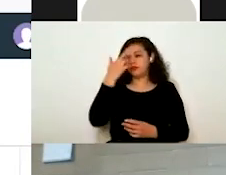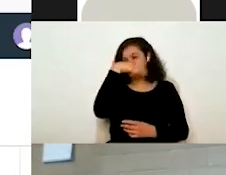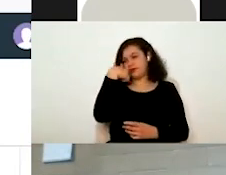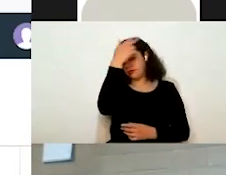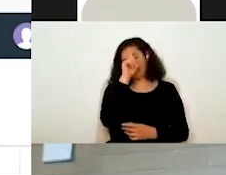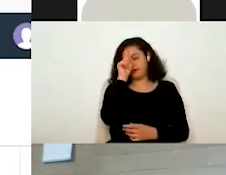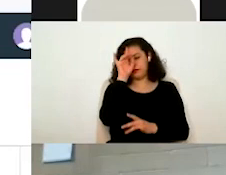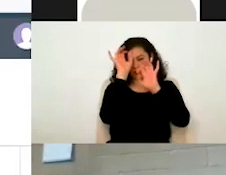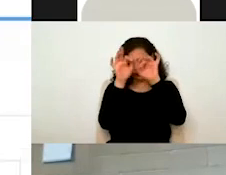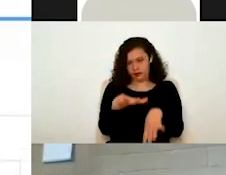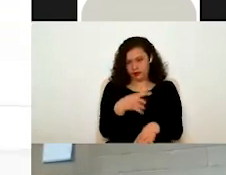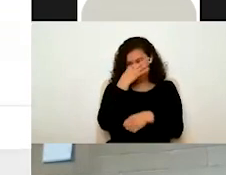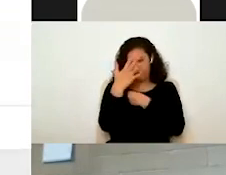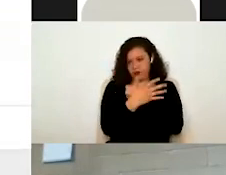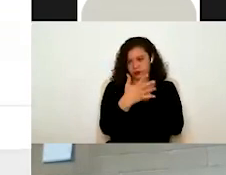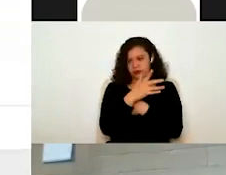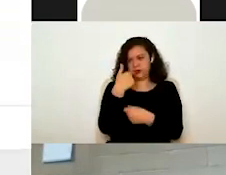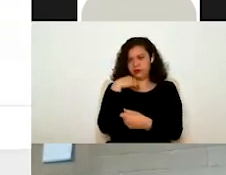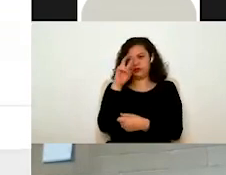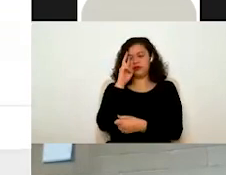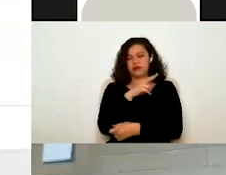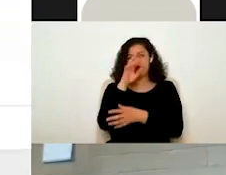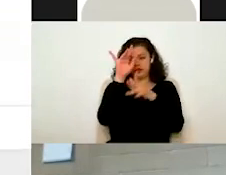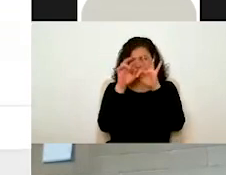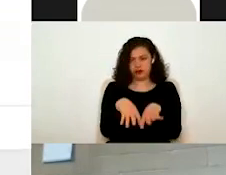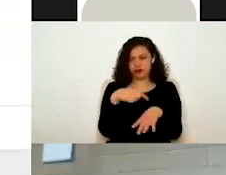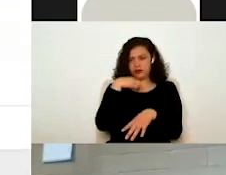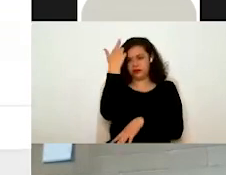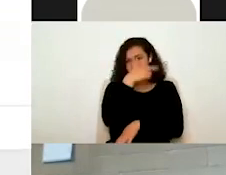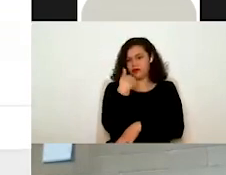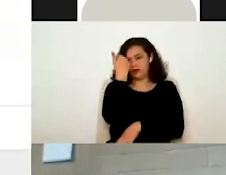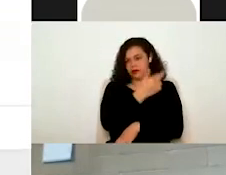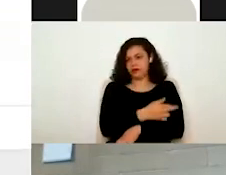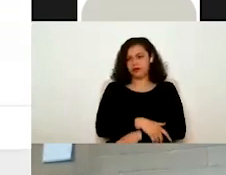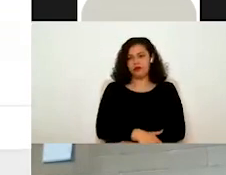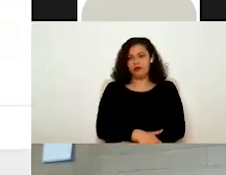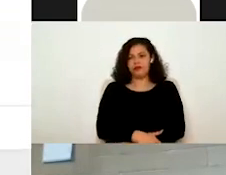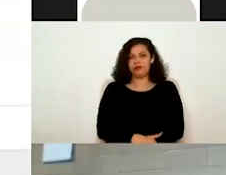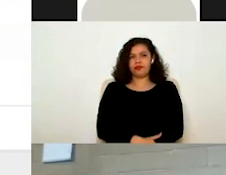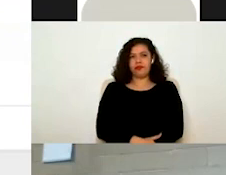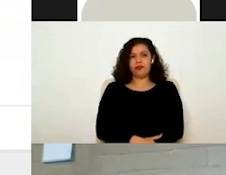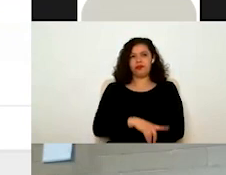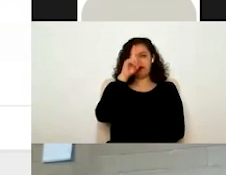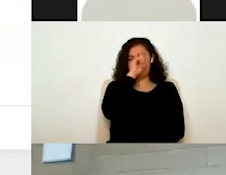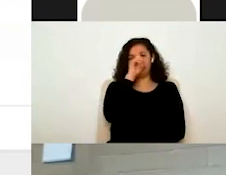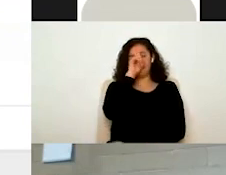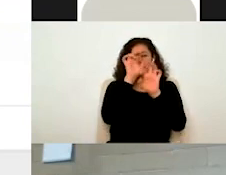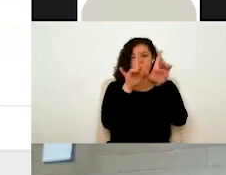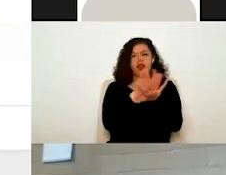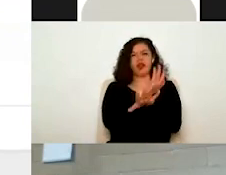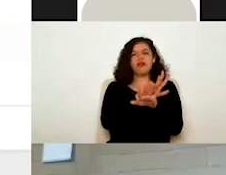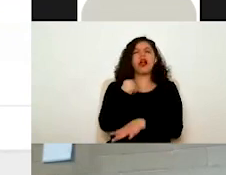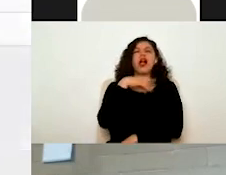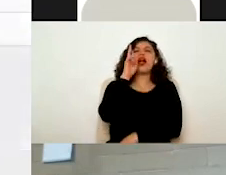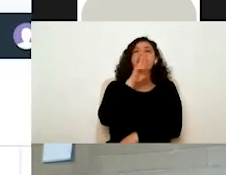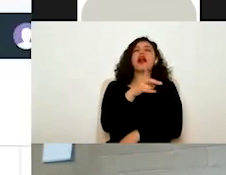oficio. Es decir, aquí yo veo el oficio, lo reviso y me daré cuenta de los cambios que el asesor me hizo, ¿no? O por qué me hizo un